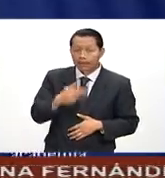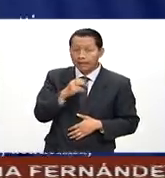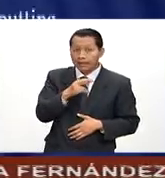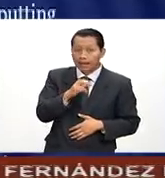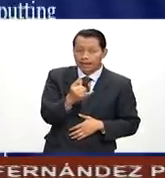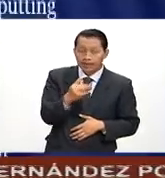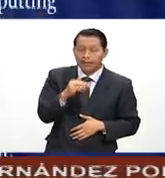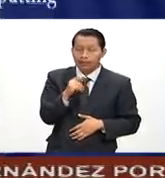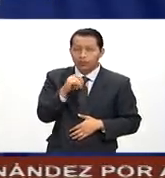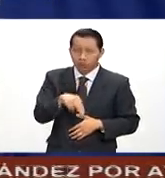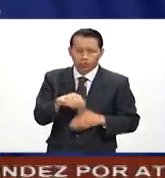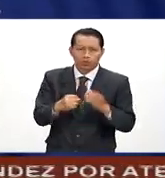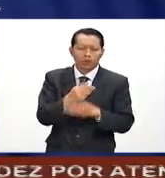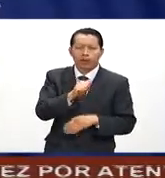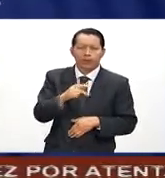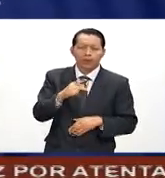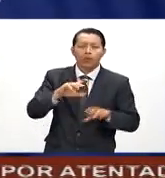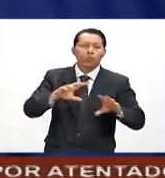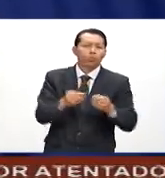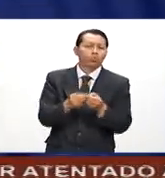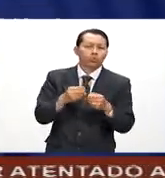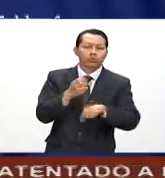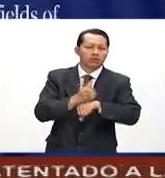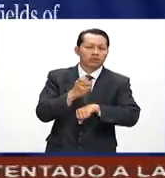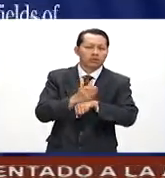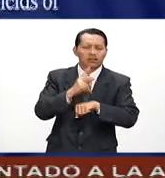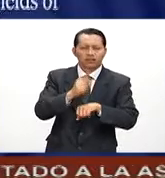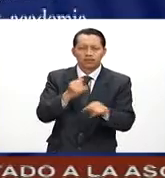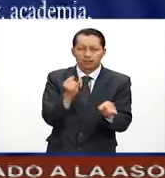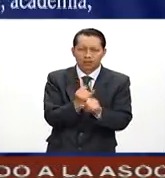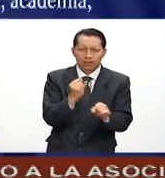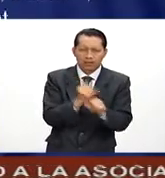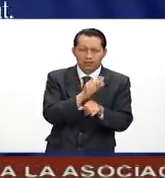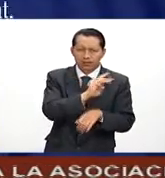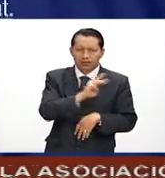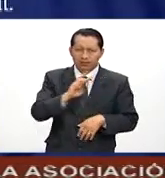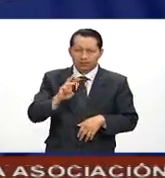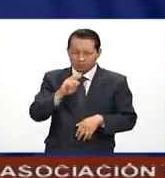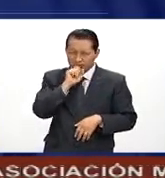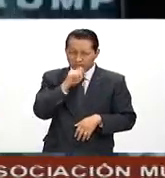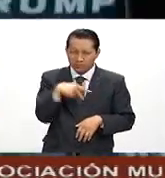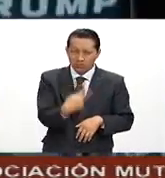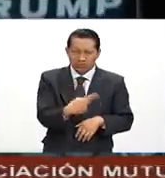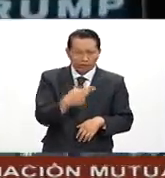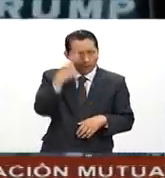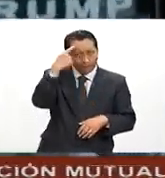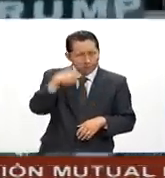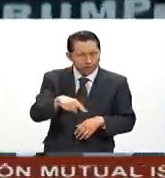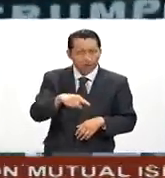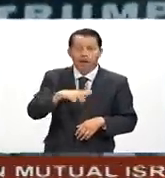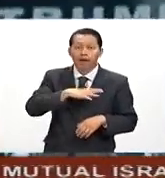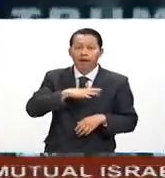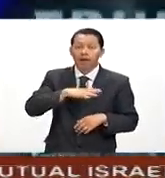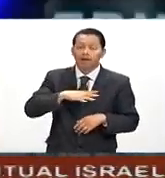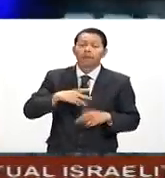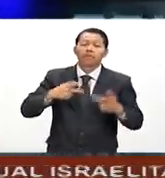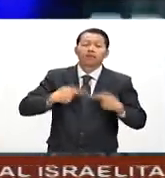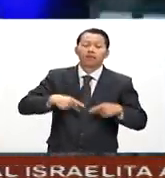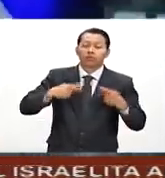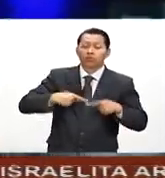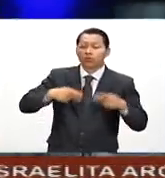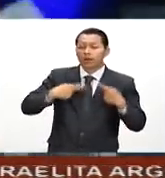lanzó la plataforma Juntos por Estados Unidos, una página web que busca precisamente atraer a los opositores